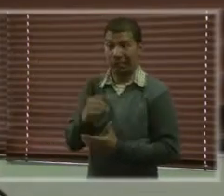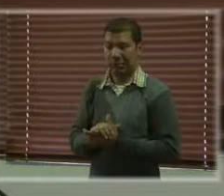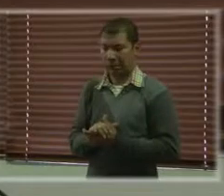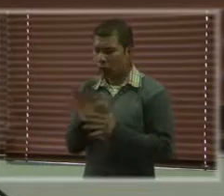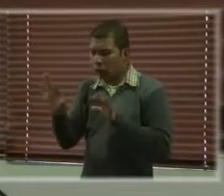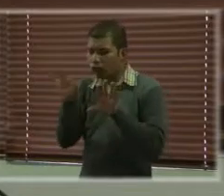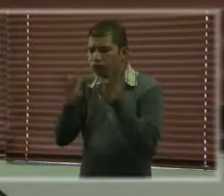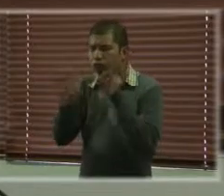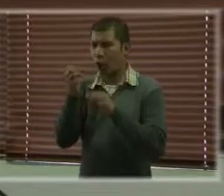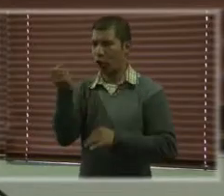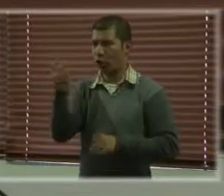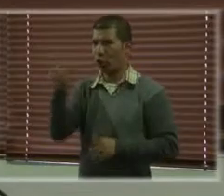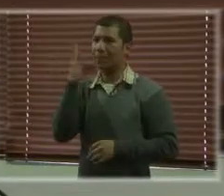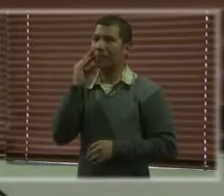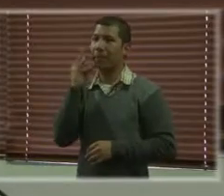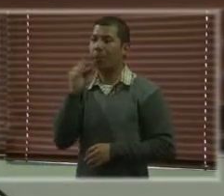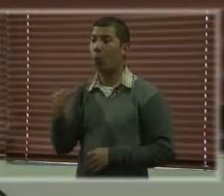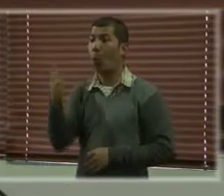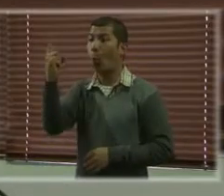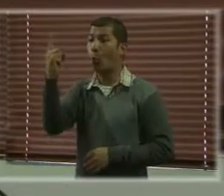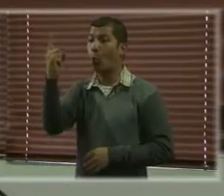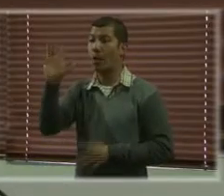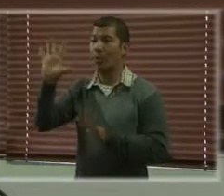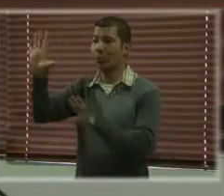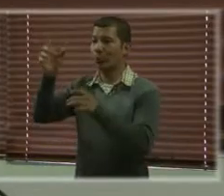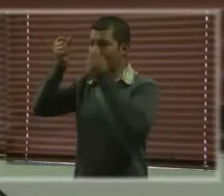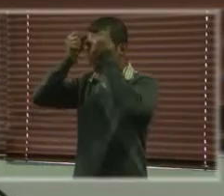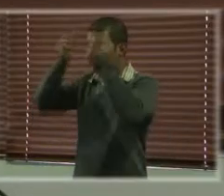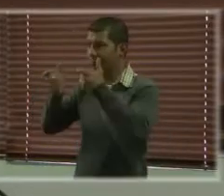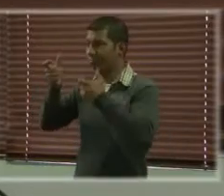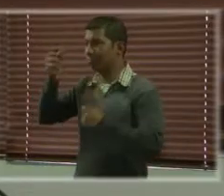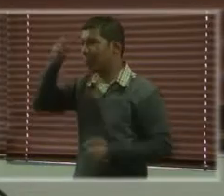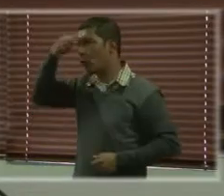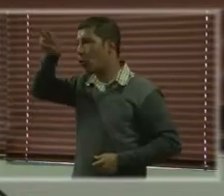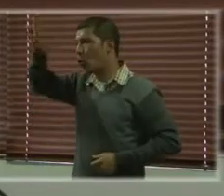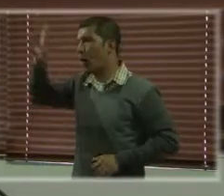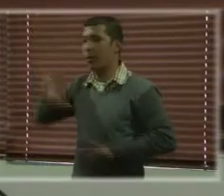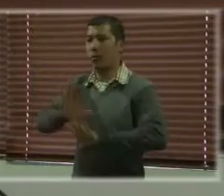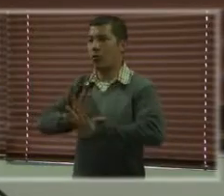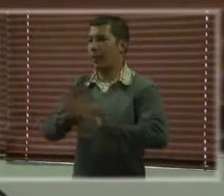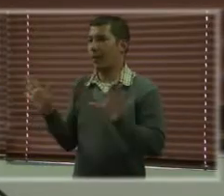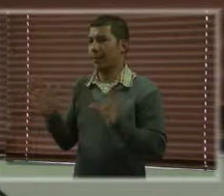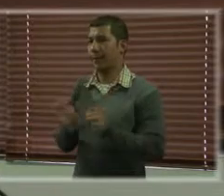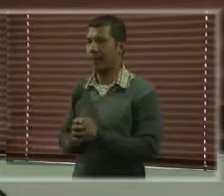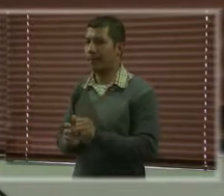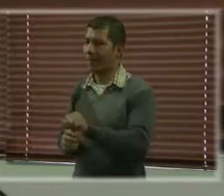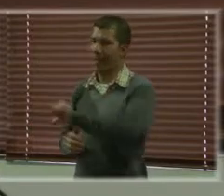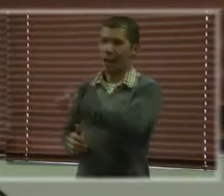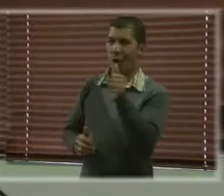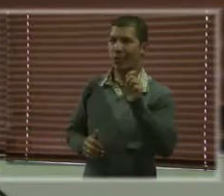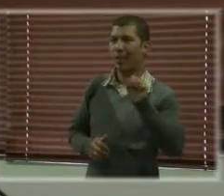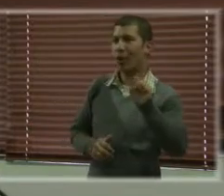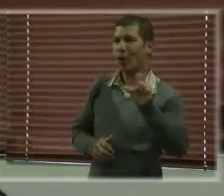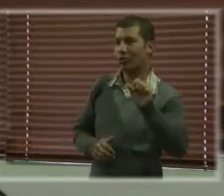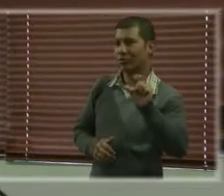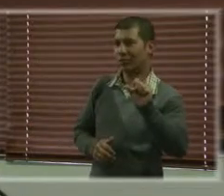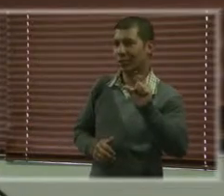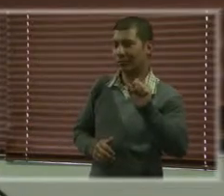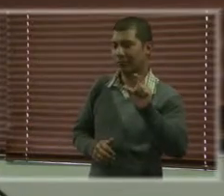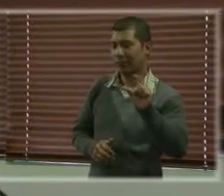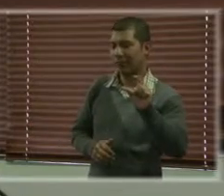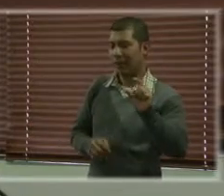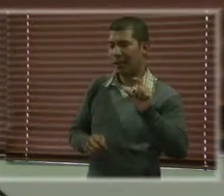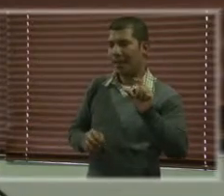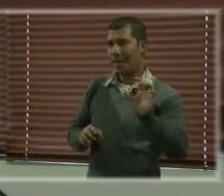nosotros identificamos. Las 11 restantes, bueno, así como la de acá de Colombia que es